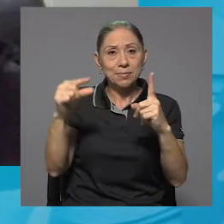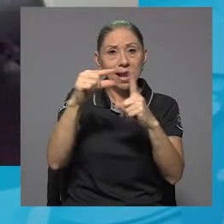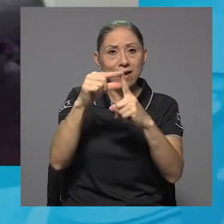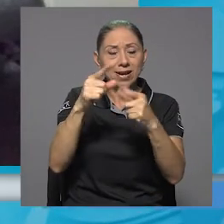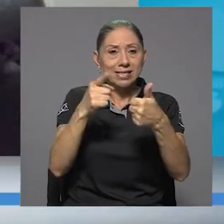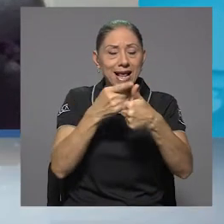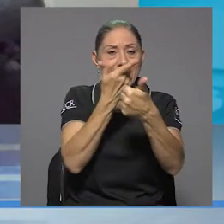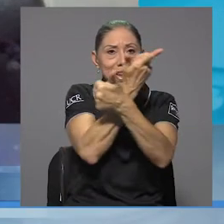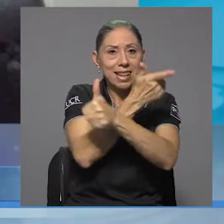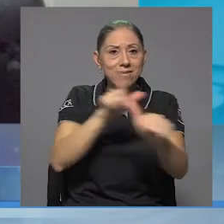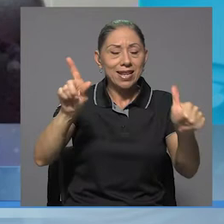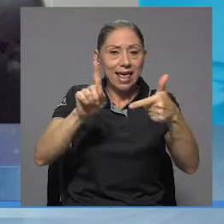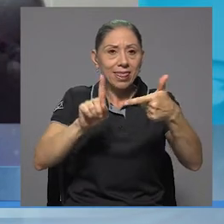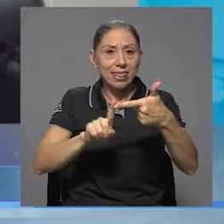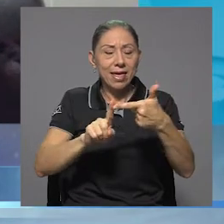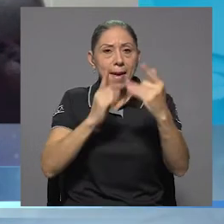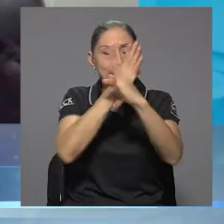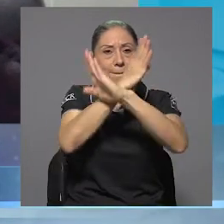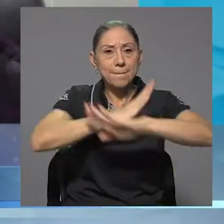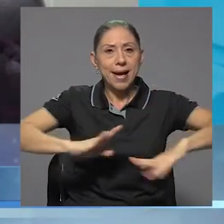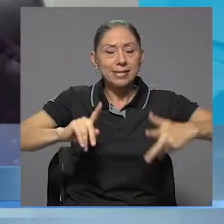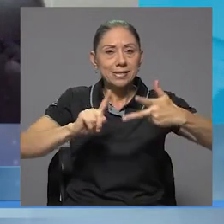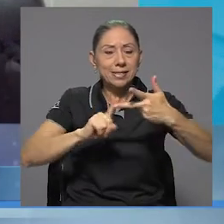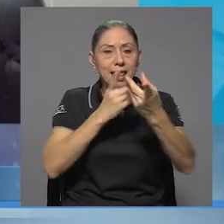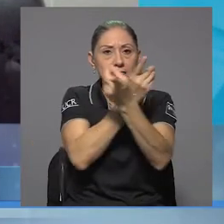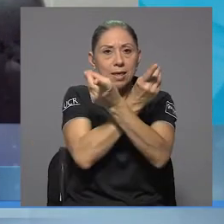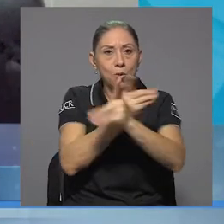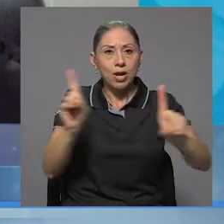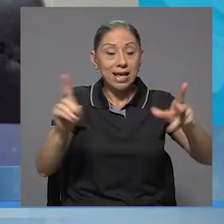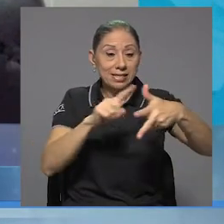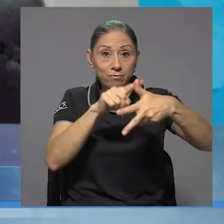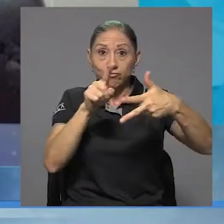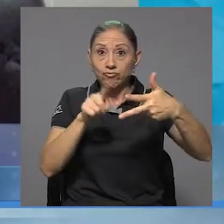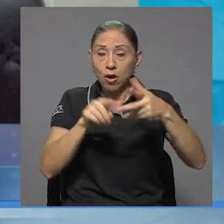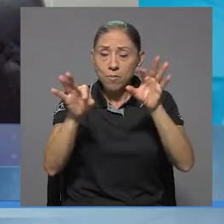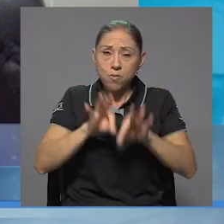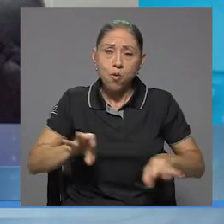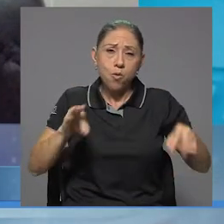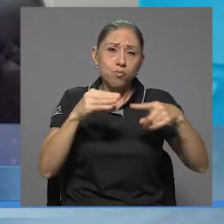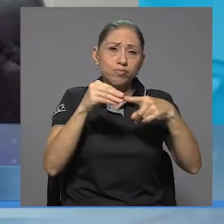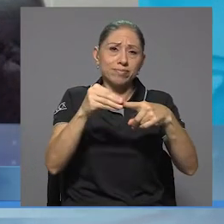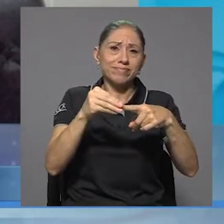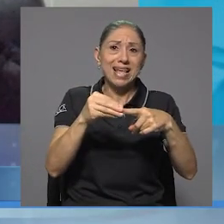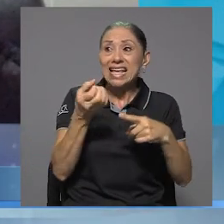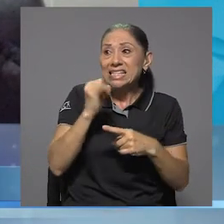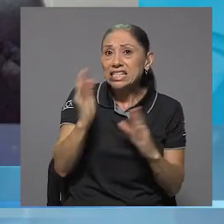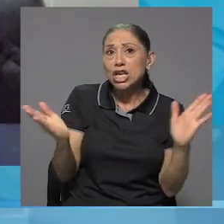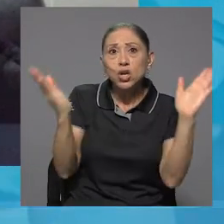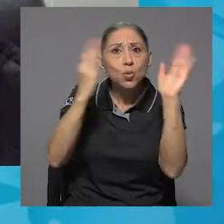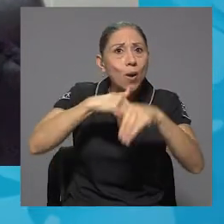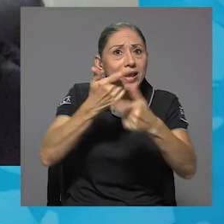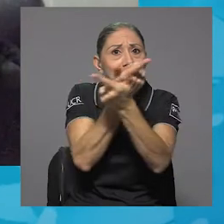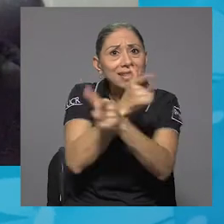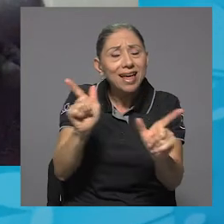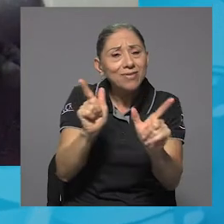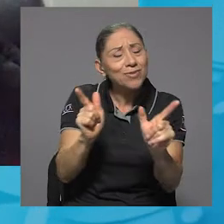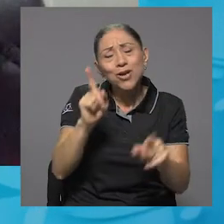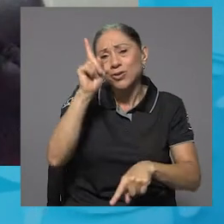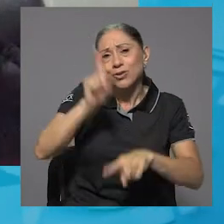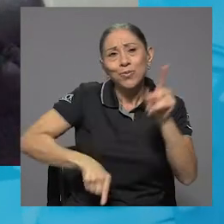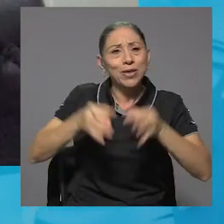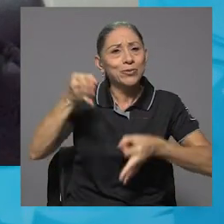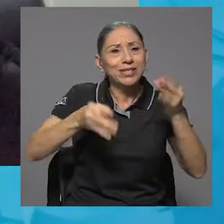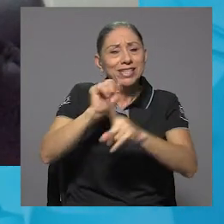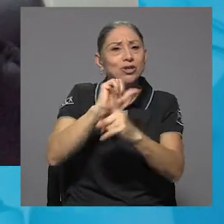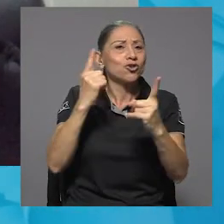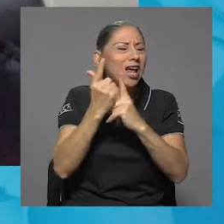paz, democracia. Son tres principios fundamentales, pero yo creo que sin libertad es imposible ni la justicia social, ni la paz, ni